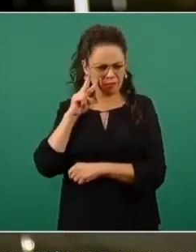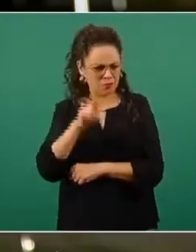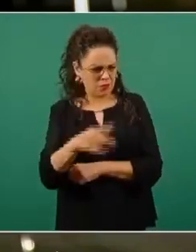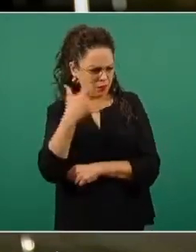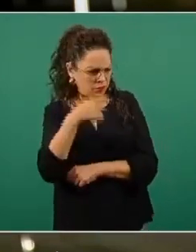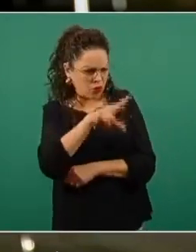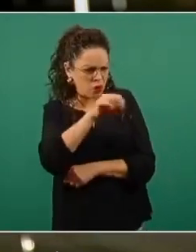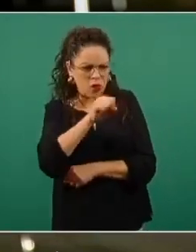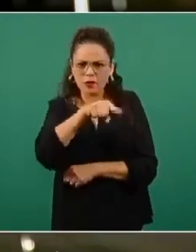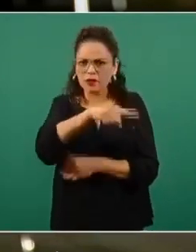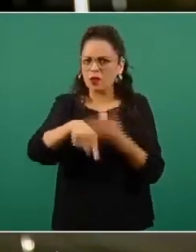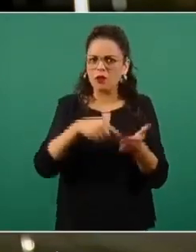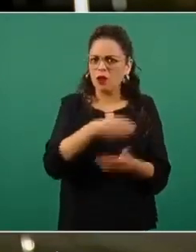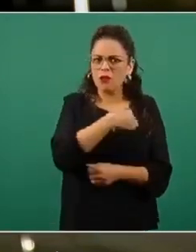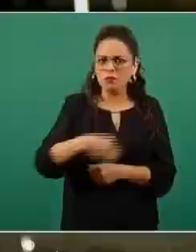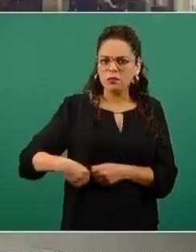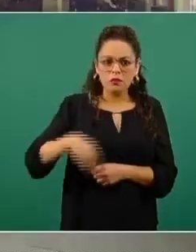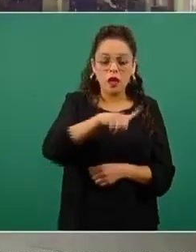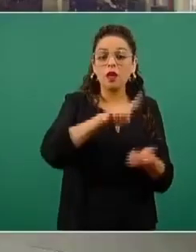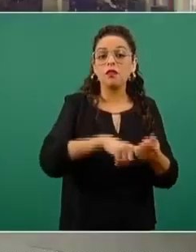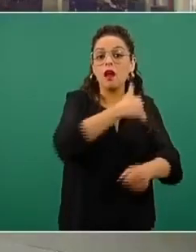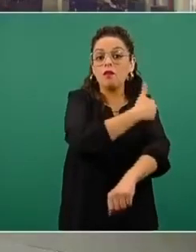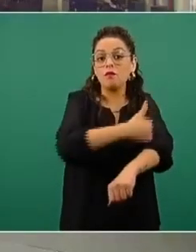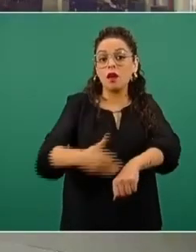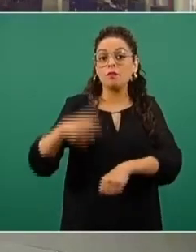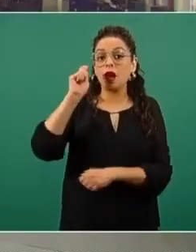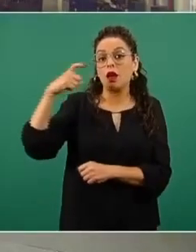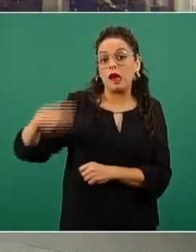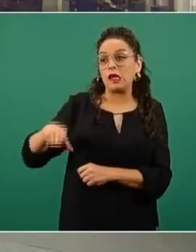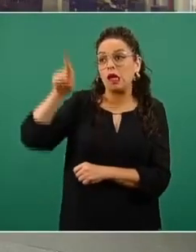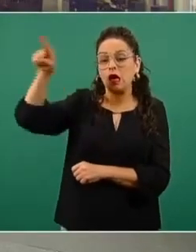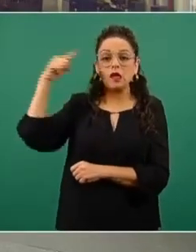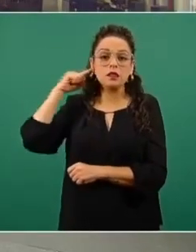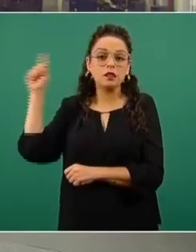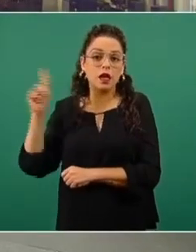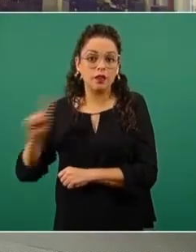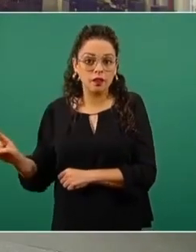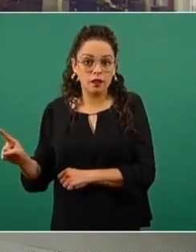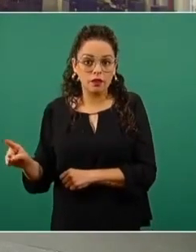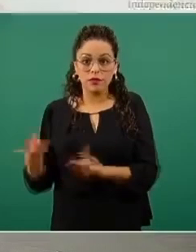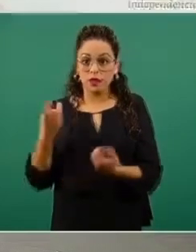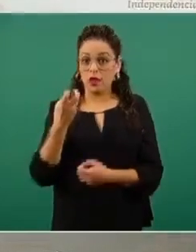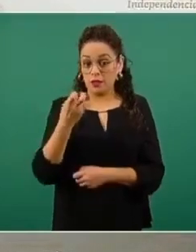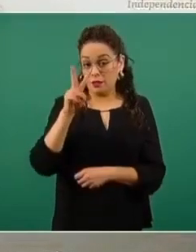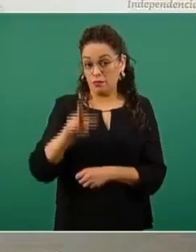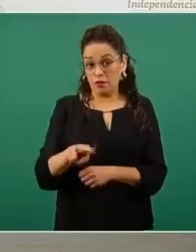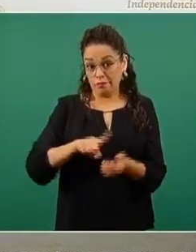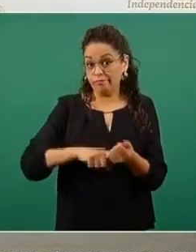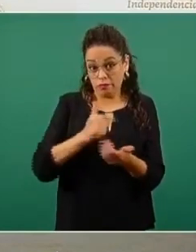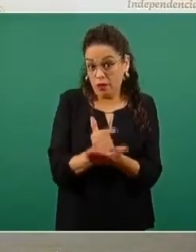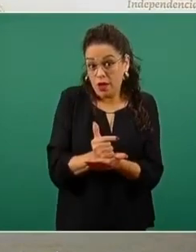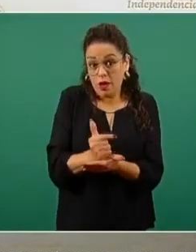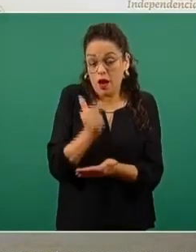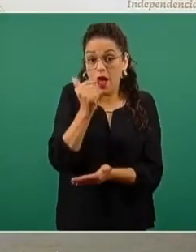y que eran de familias poderosas y acomodadas de Zacatecas. Esto evidentemente es una situación muy grave, porque usted